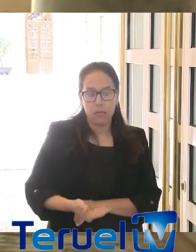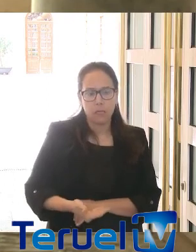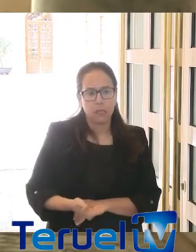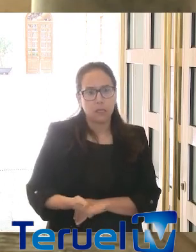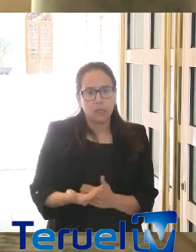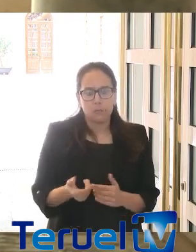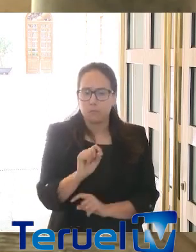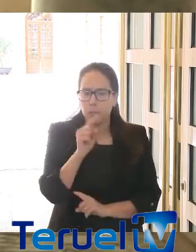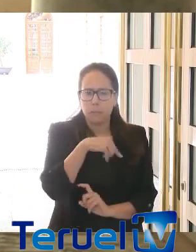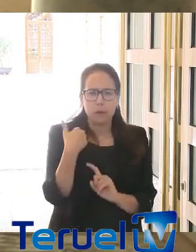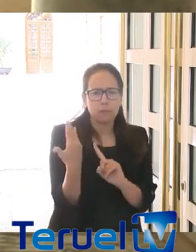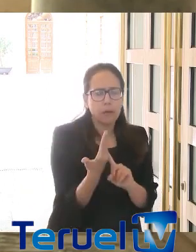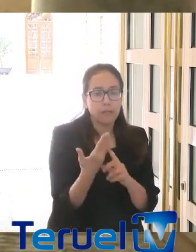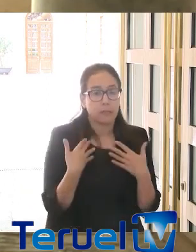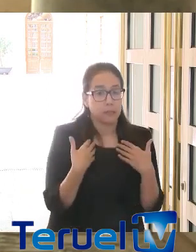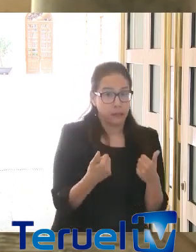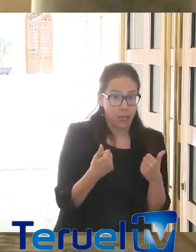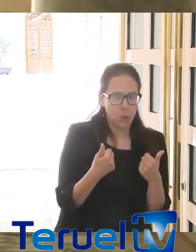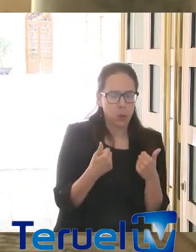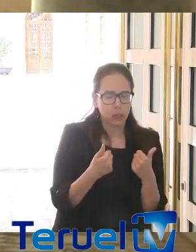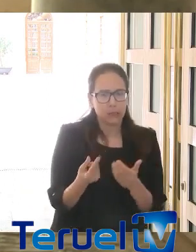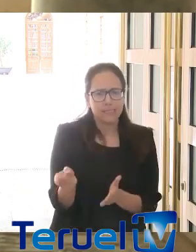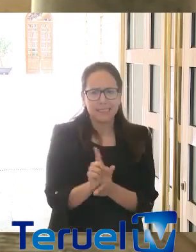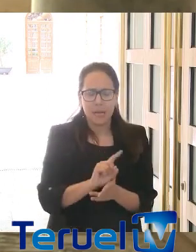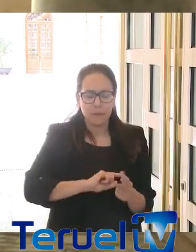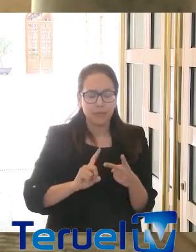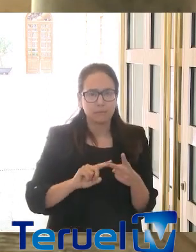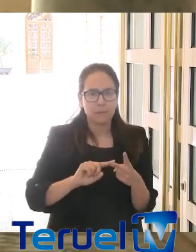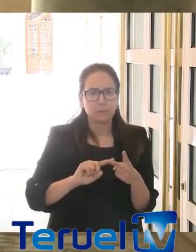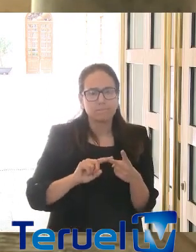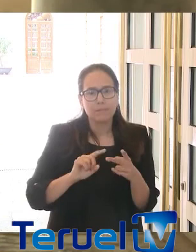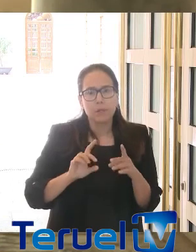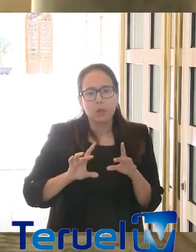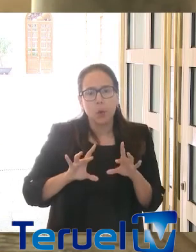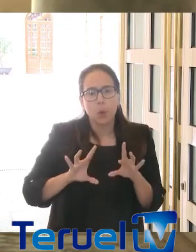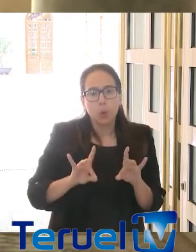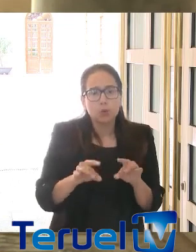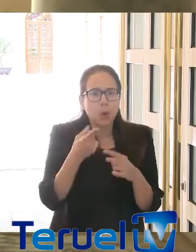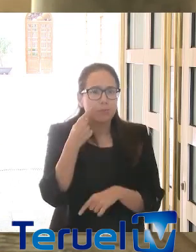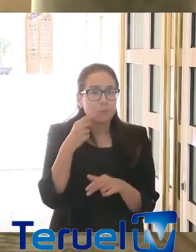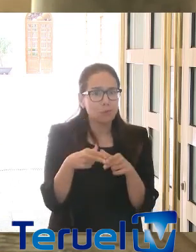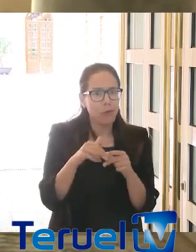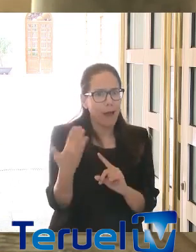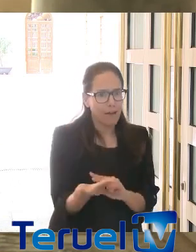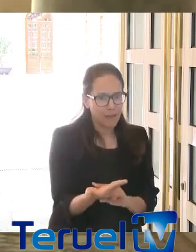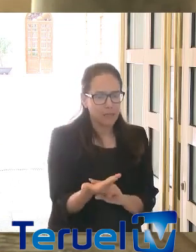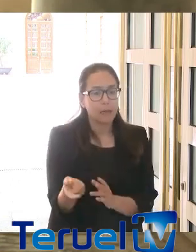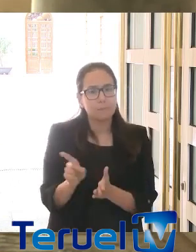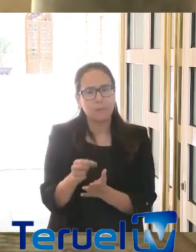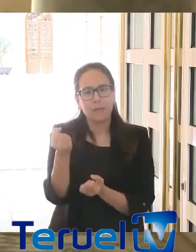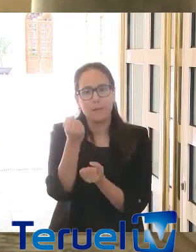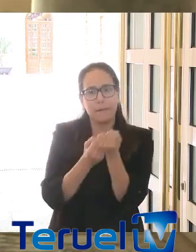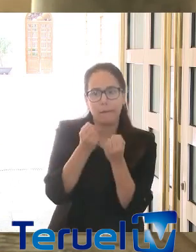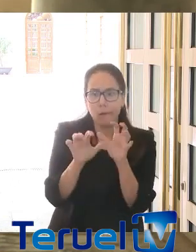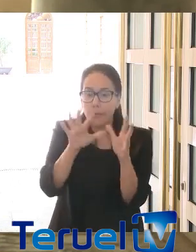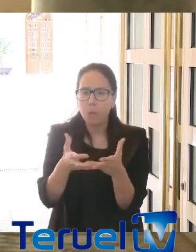tremendamente, en primer lugar, a la salud, en segundo lugar, a los usos sociales y, en tercer lugar, a la economía y